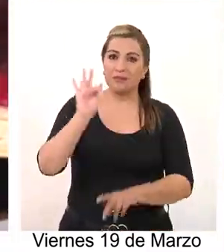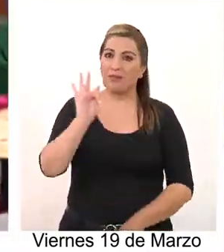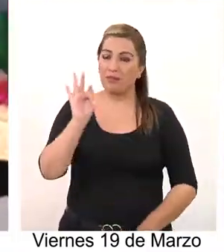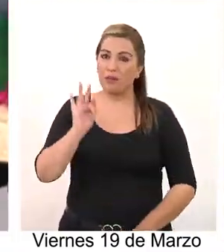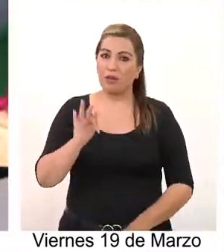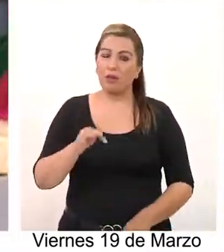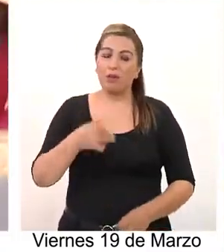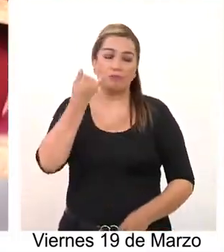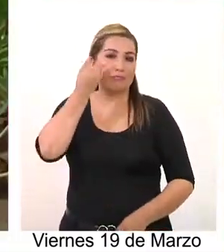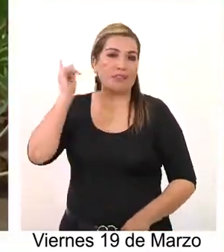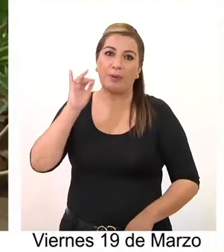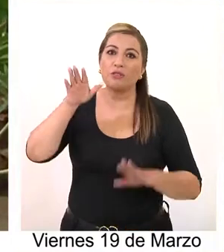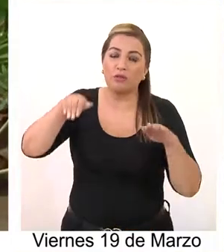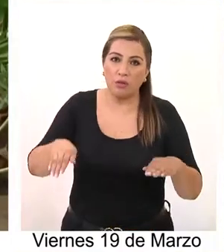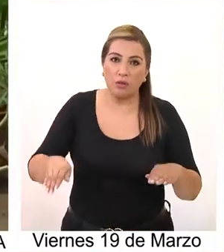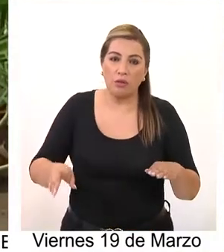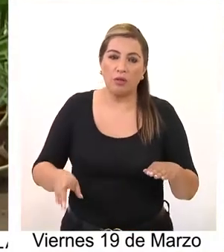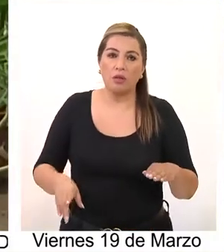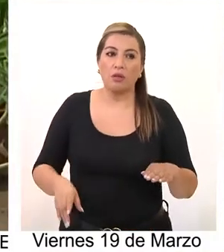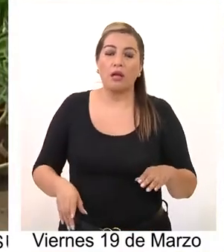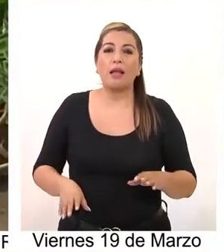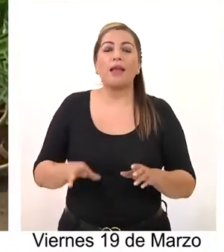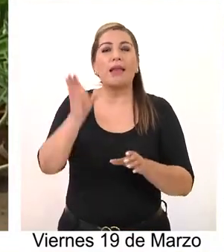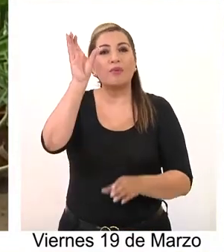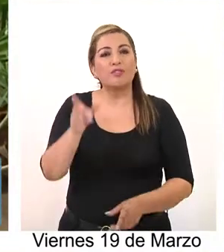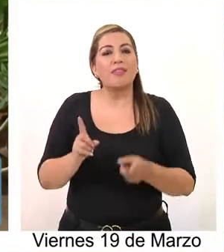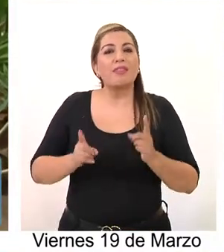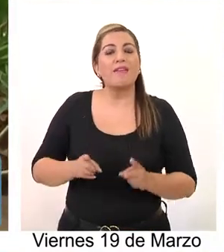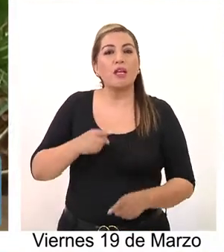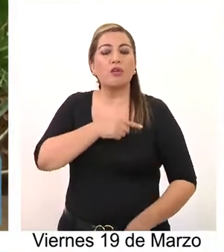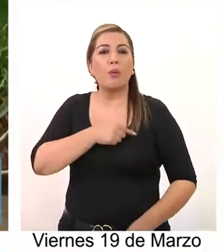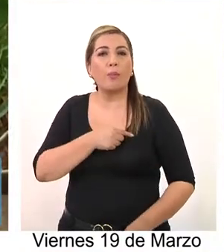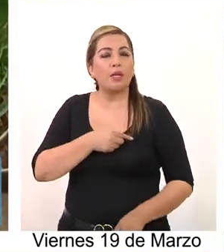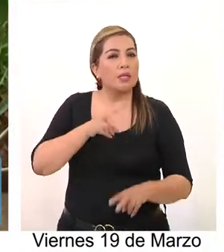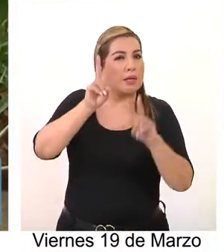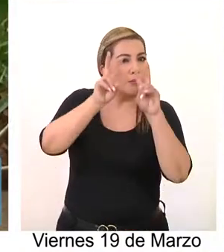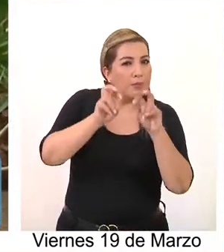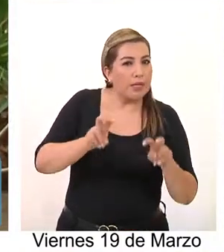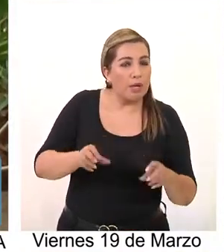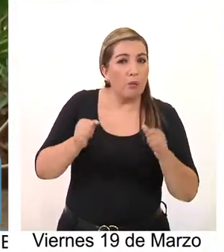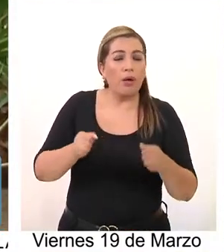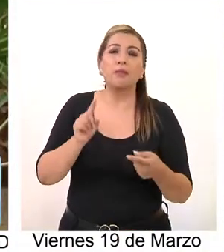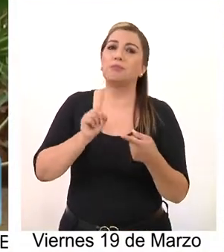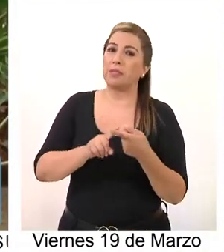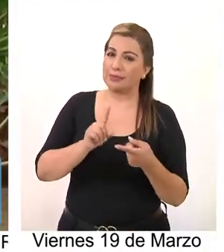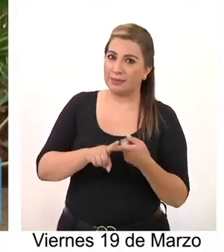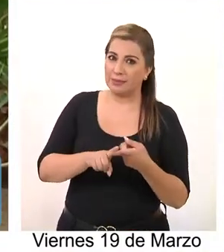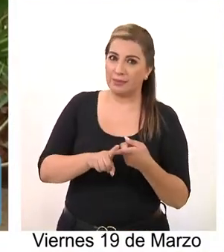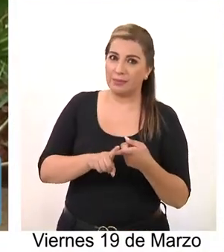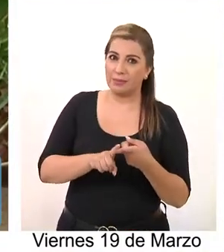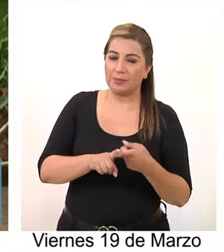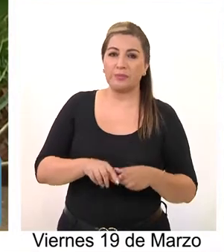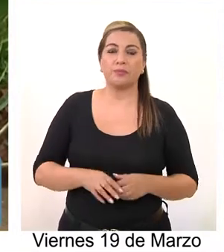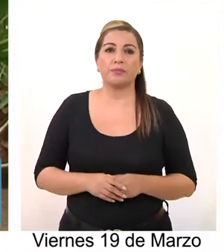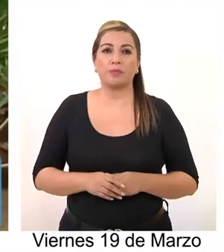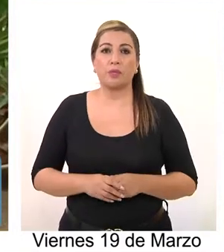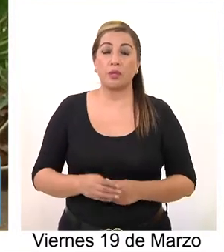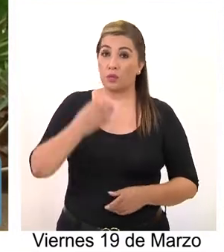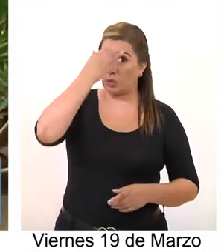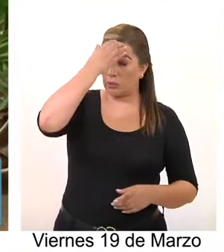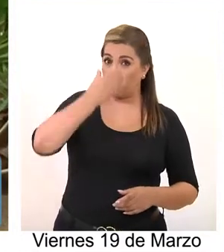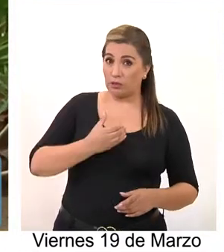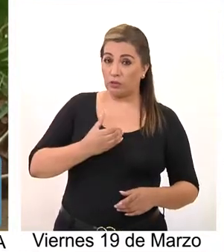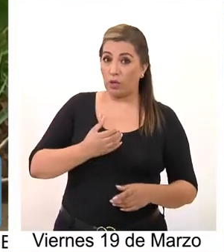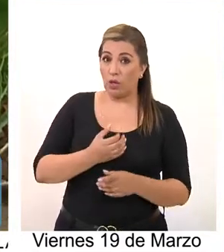febrero de este año y ese plazo ya pasó, así que las personas tienen que revisarse para asegurarse que van a poder participar en su condición